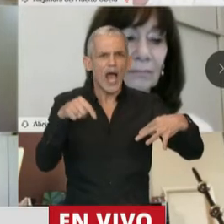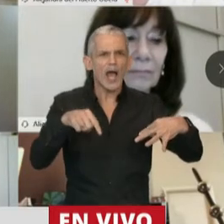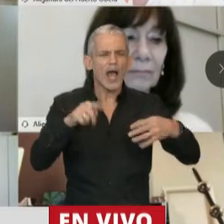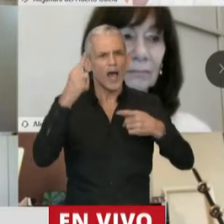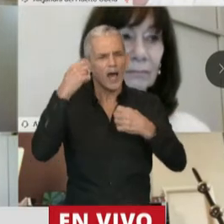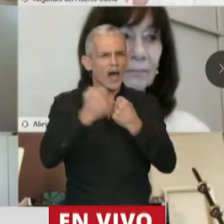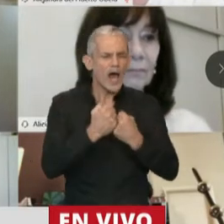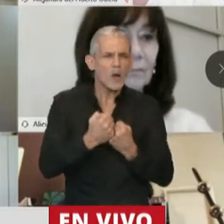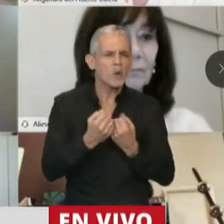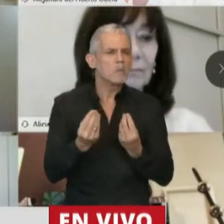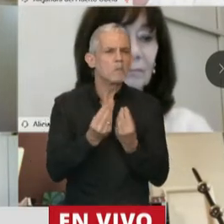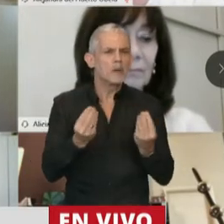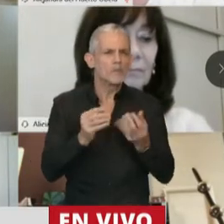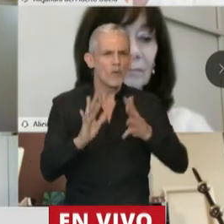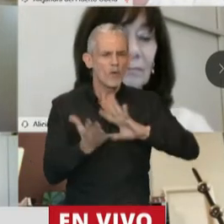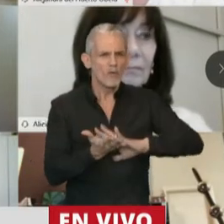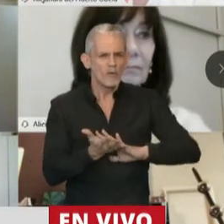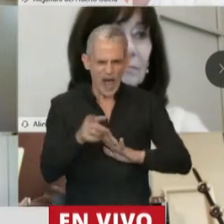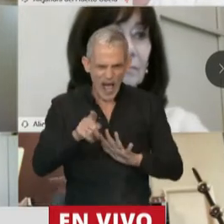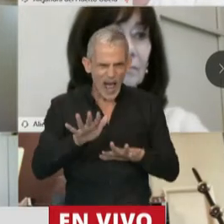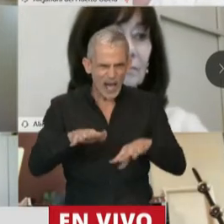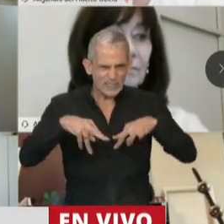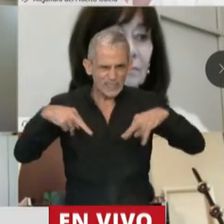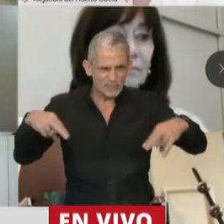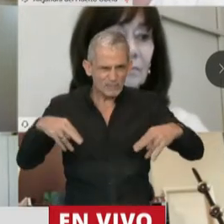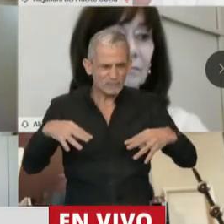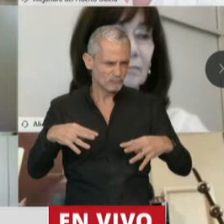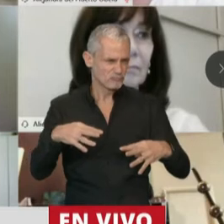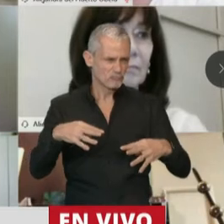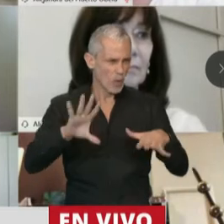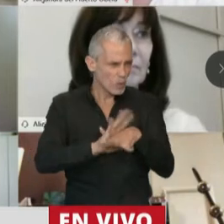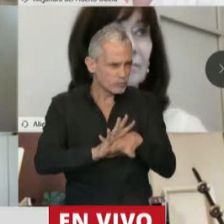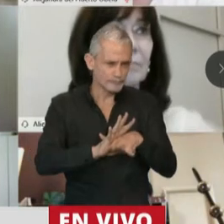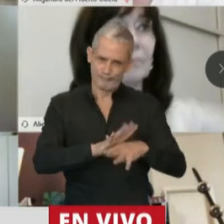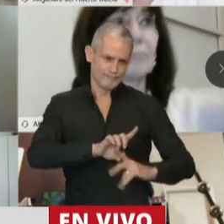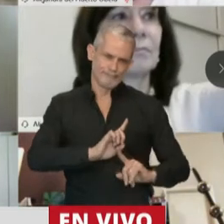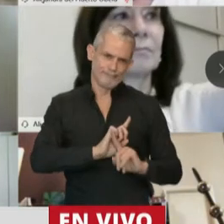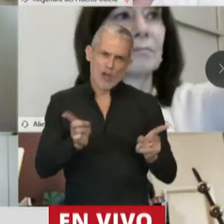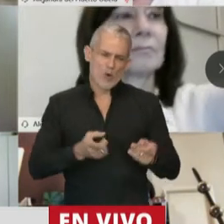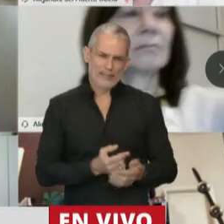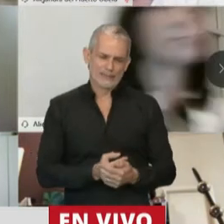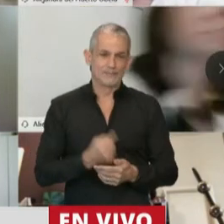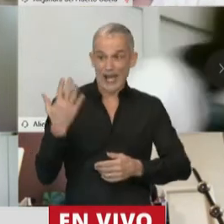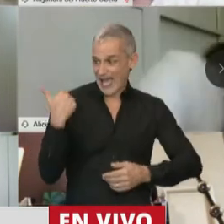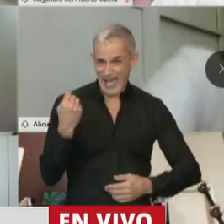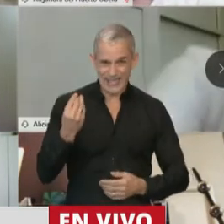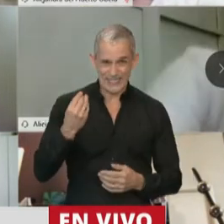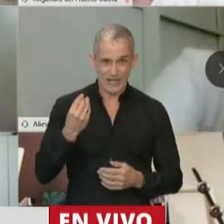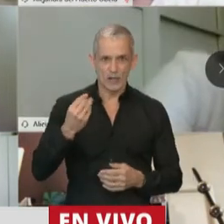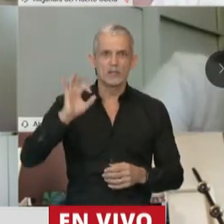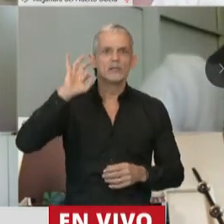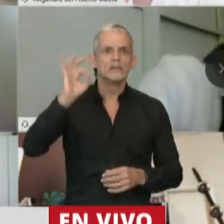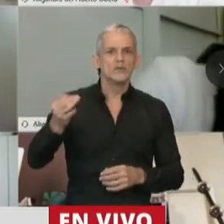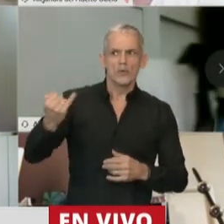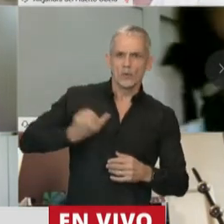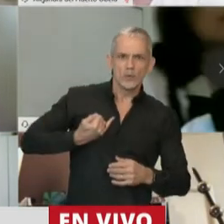funcionar de una manera absolutamente inadecuada. En el día de ayer nos hemos enterado